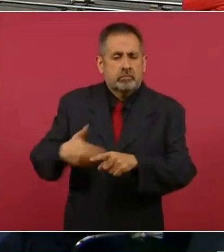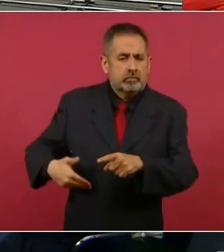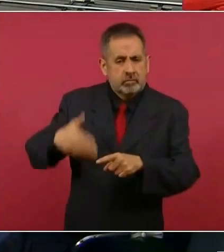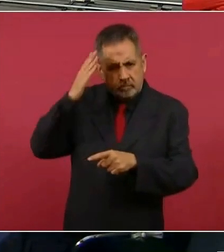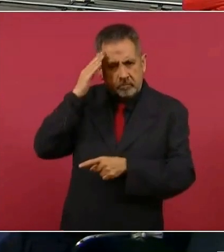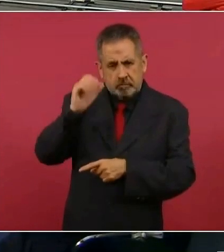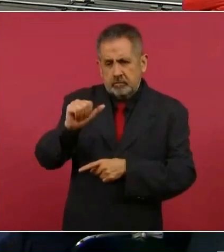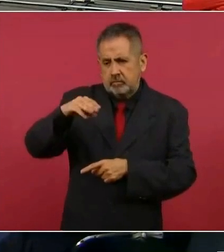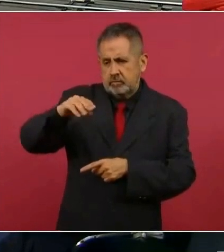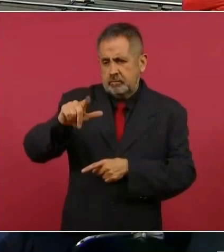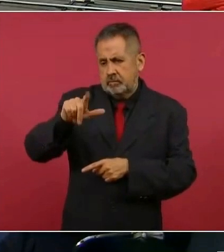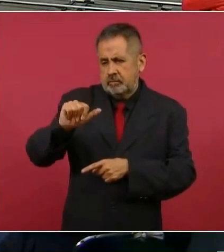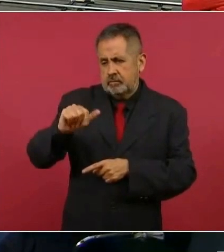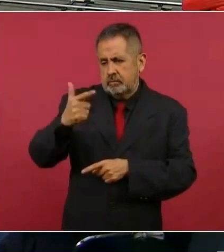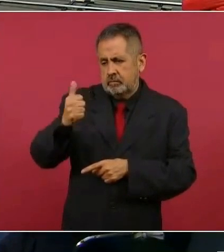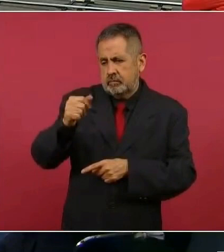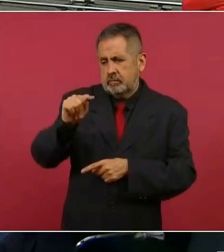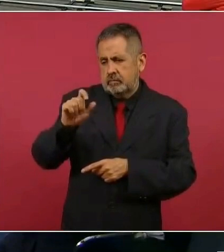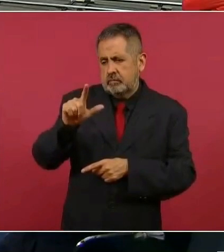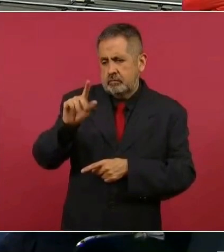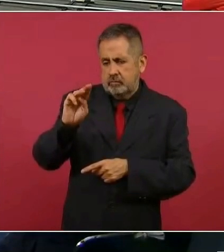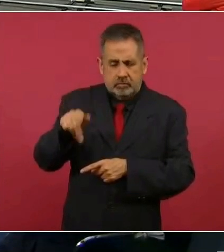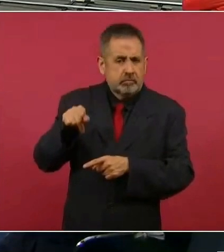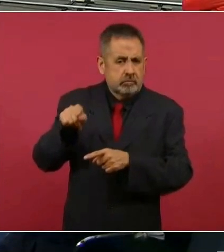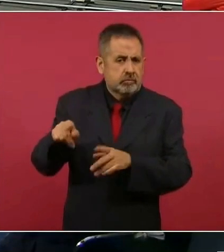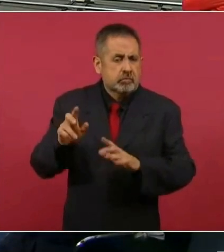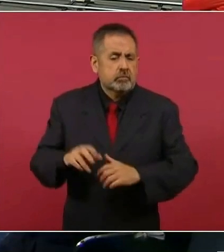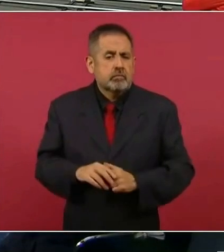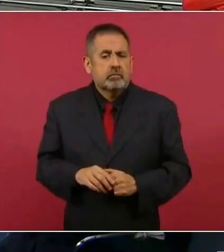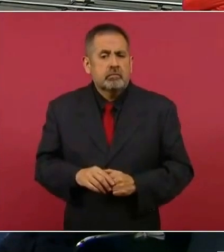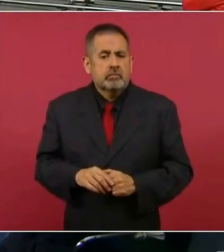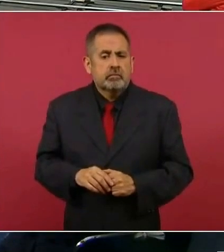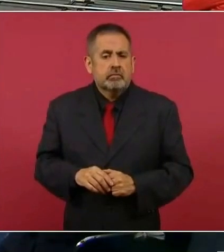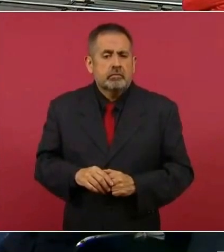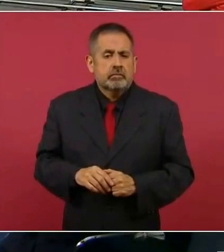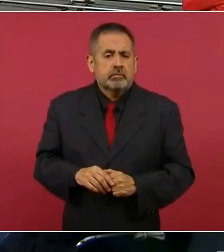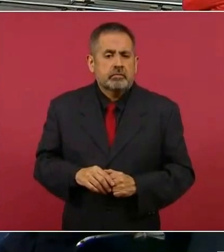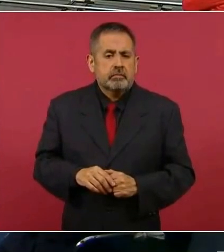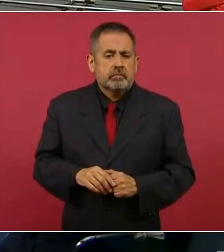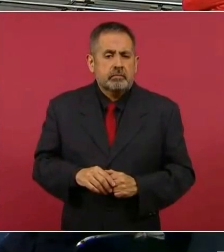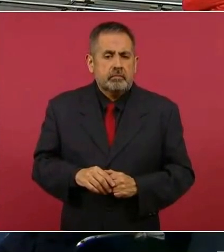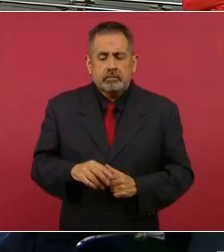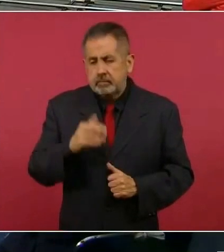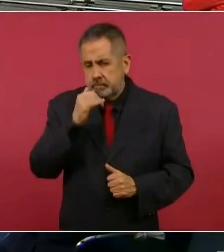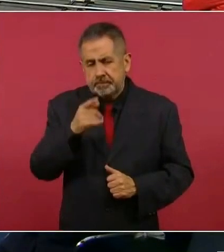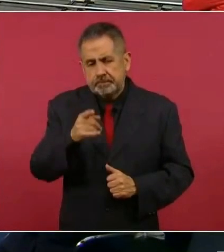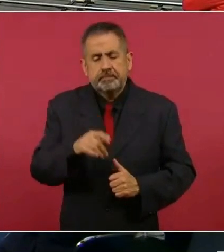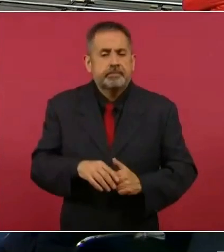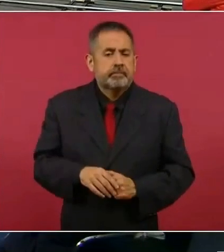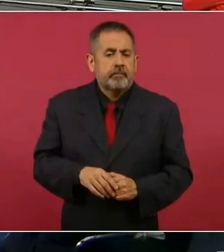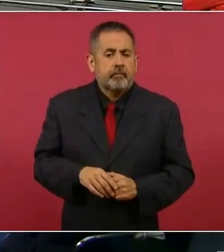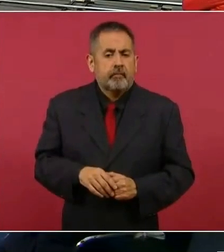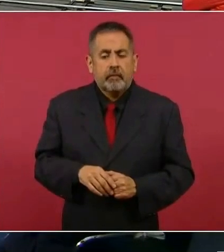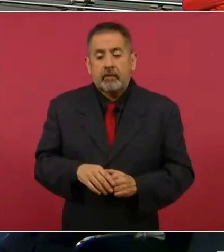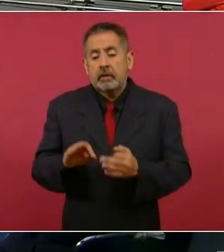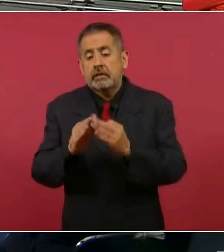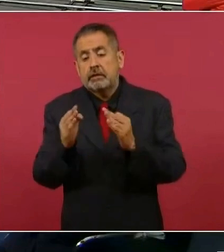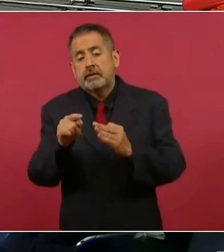Amalia Gastelum. Ahí mismo, la presa